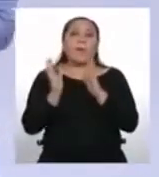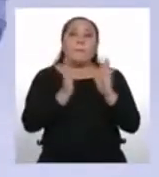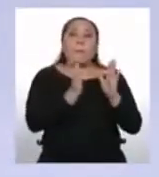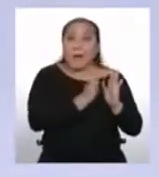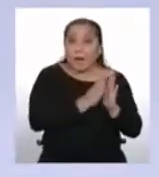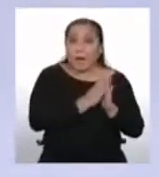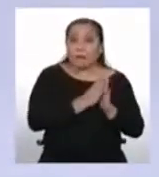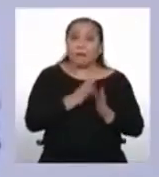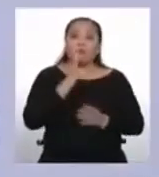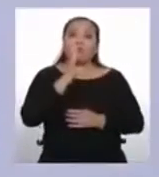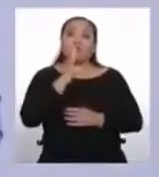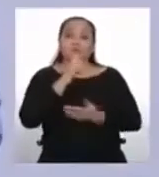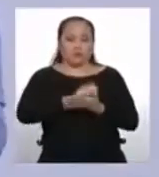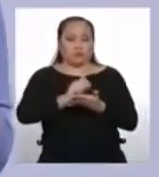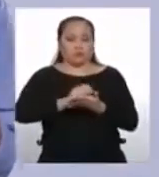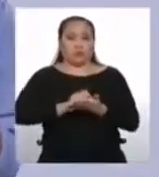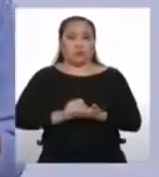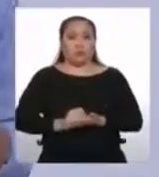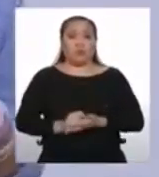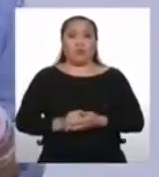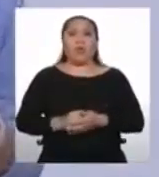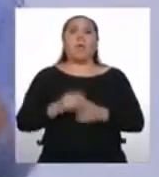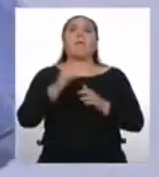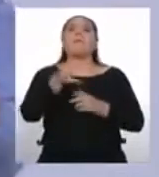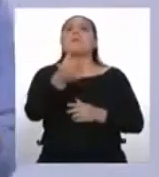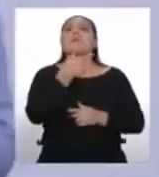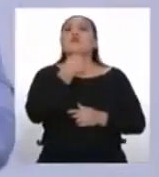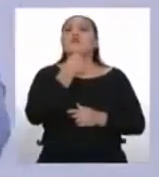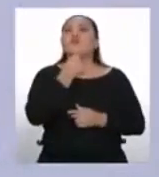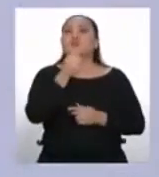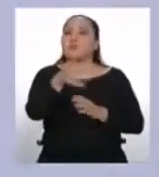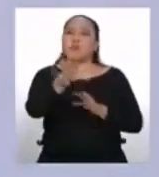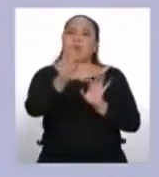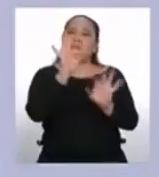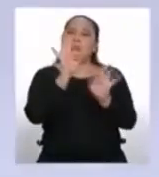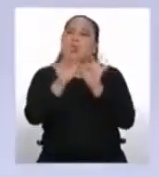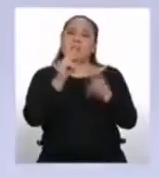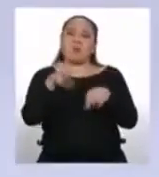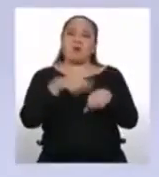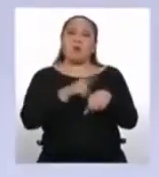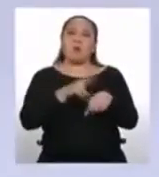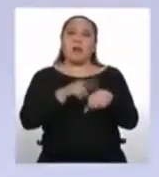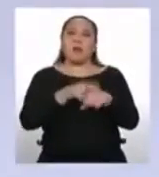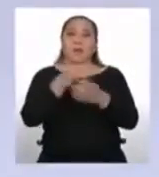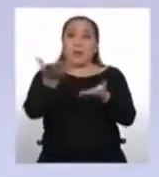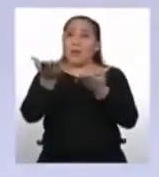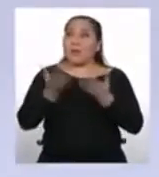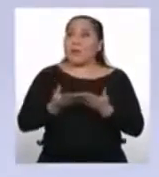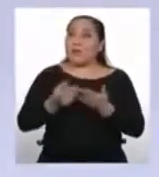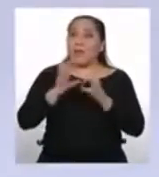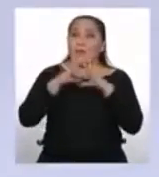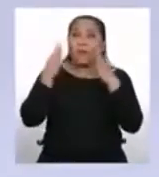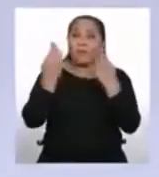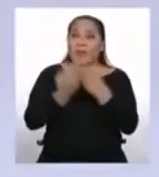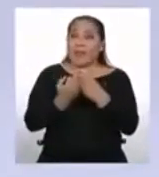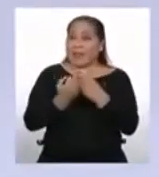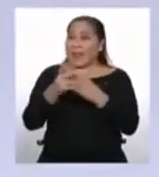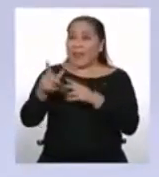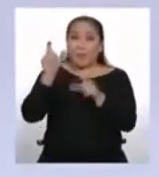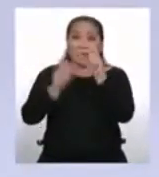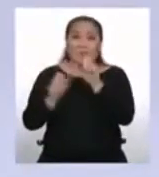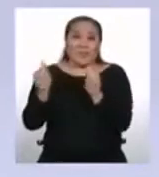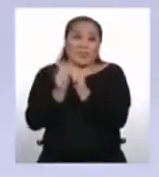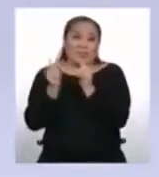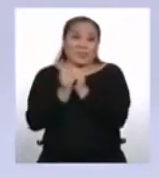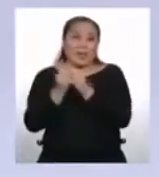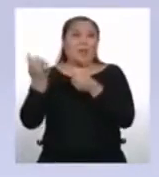grabando de acuerdo a tu gusto. El tipo de texto oral o video queda a tu elección, eso no hay problema. Pero invita a tu familia, a las personas que estén cerca a